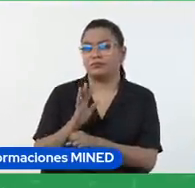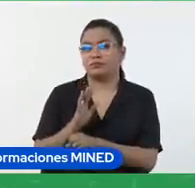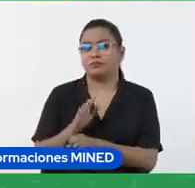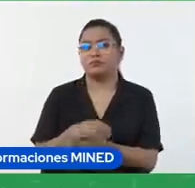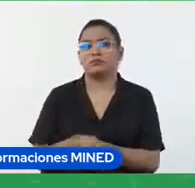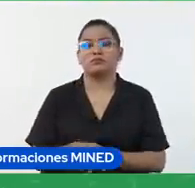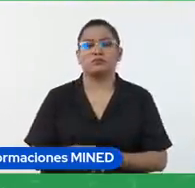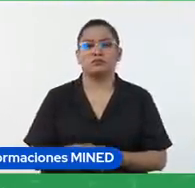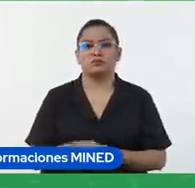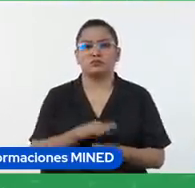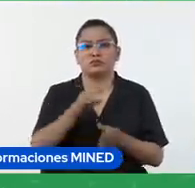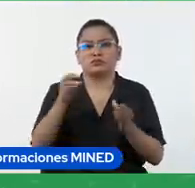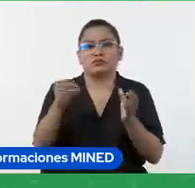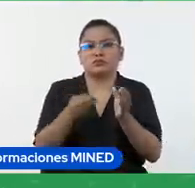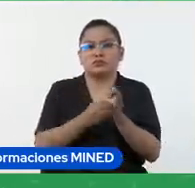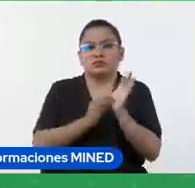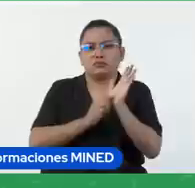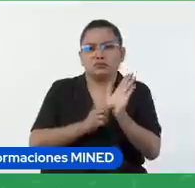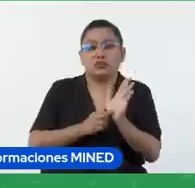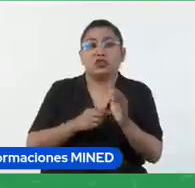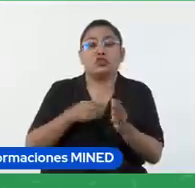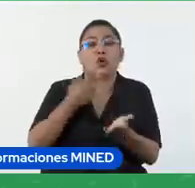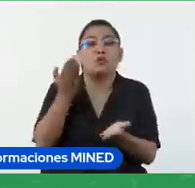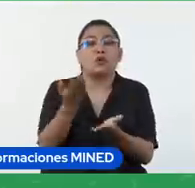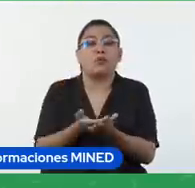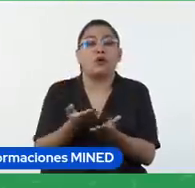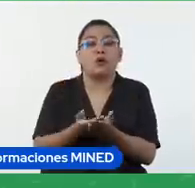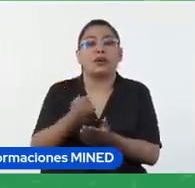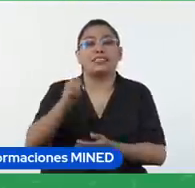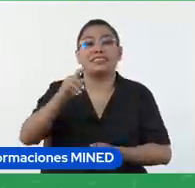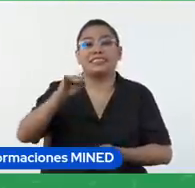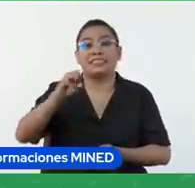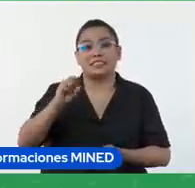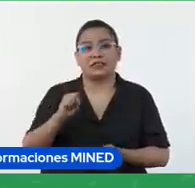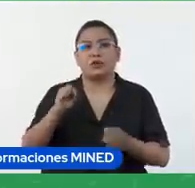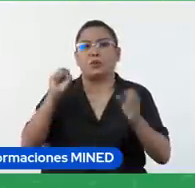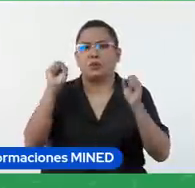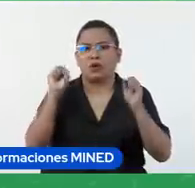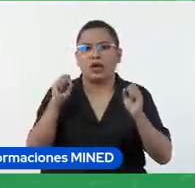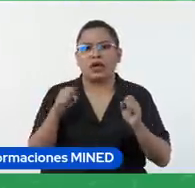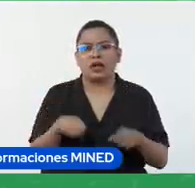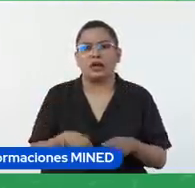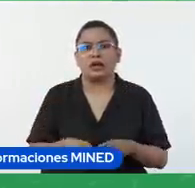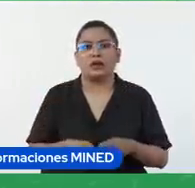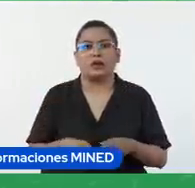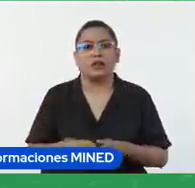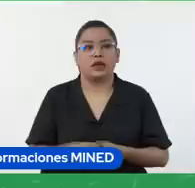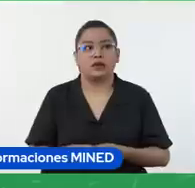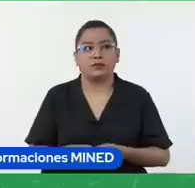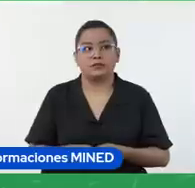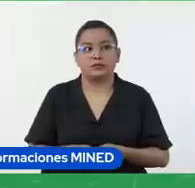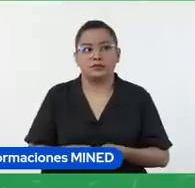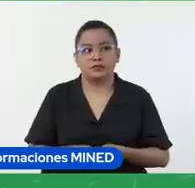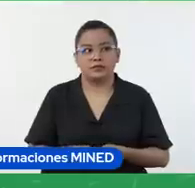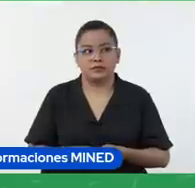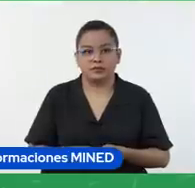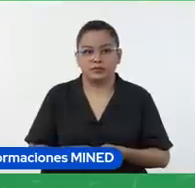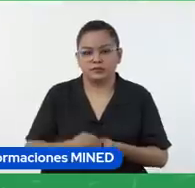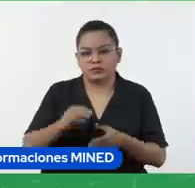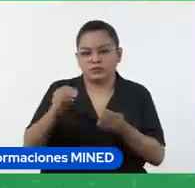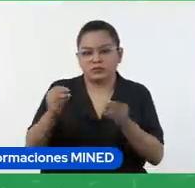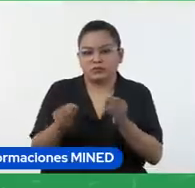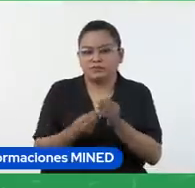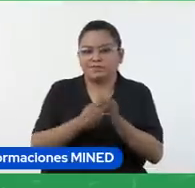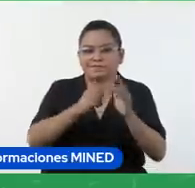evidencias yo aquí propongo sitios porque nos va a poder permitir así como añadir muchas